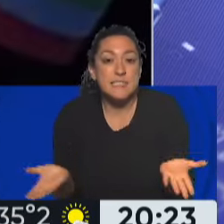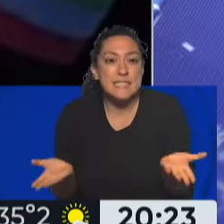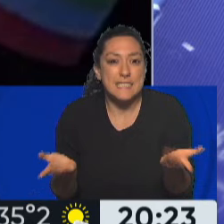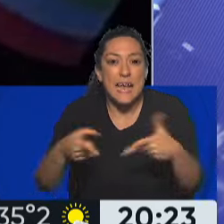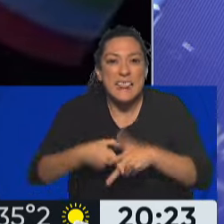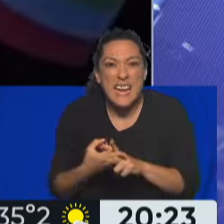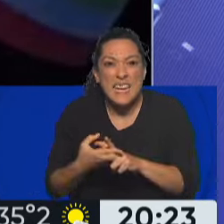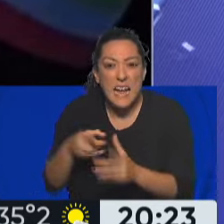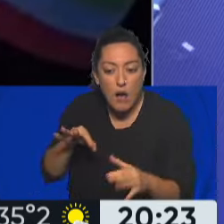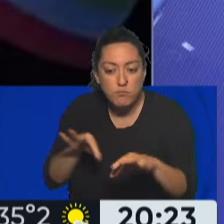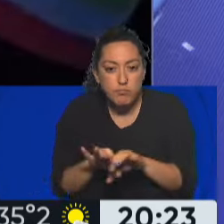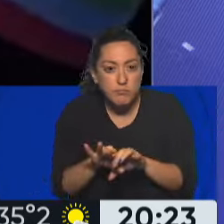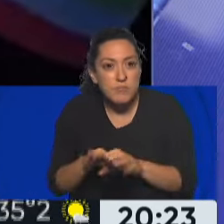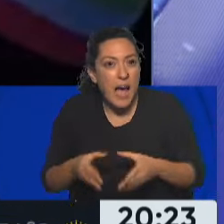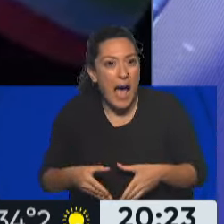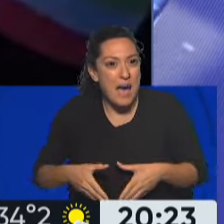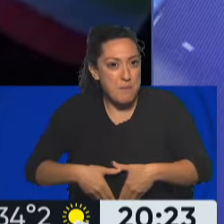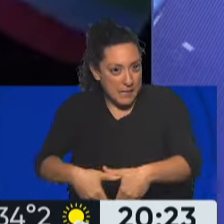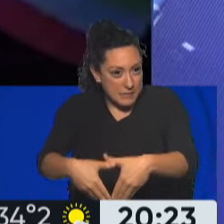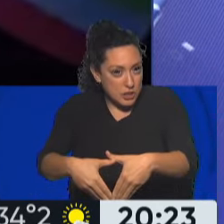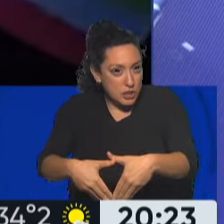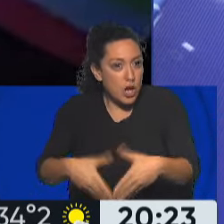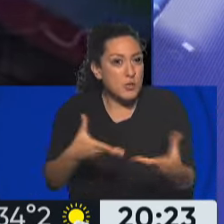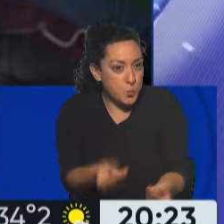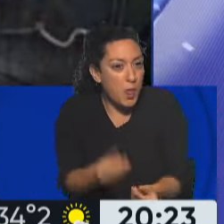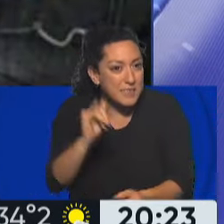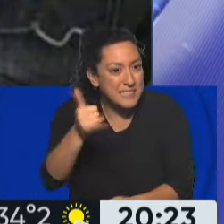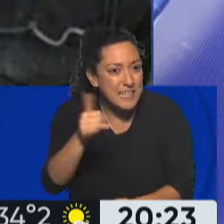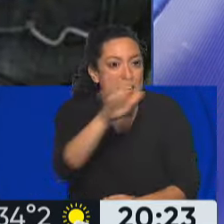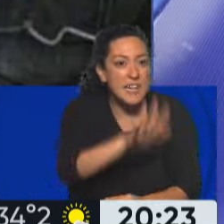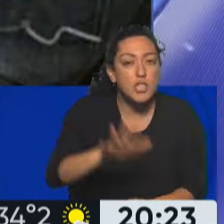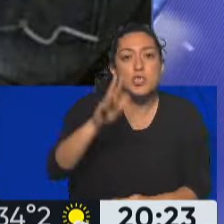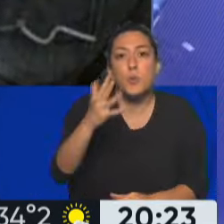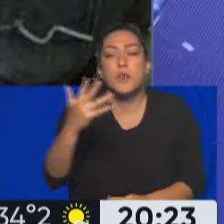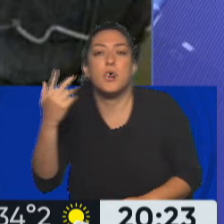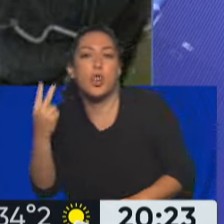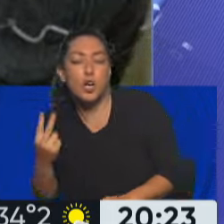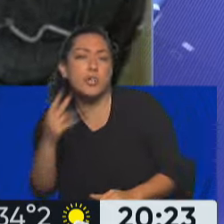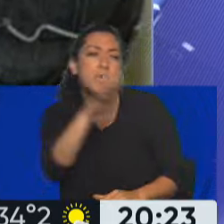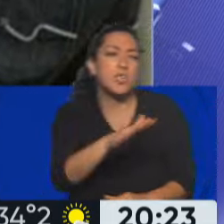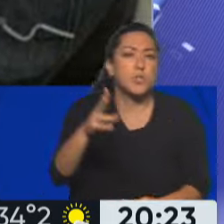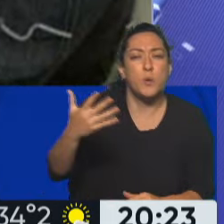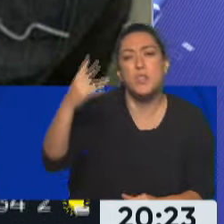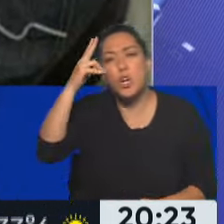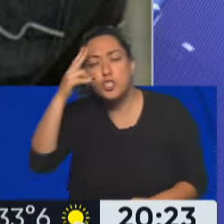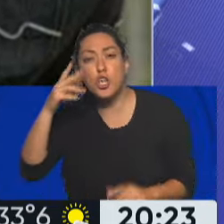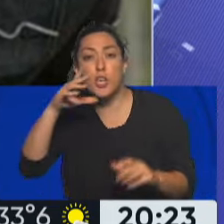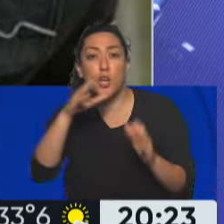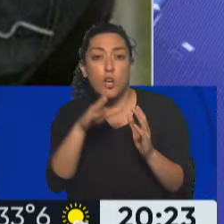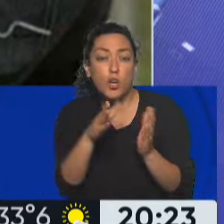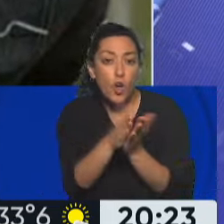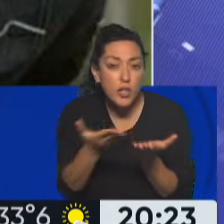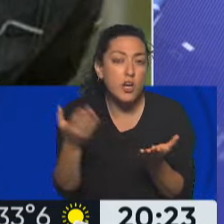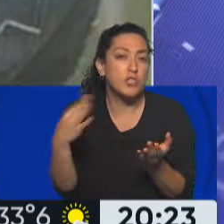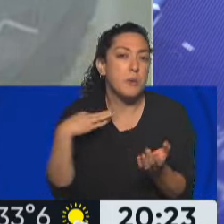reproducción asistida? Sí. Entonces, ahí vamos bien, 562, 558 del Código Civil y Comercial. Ahora, la subrogación